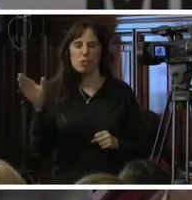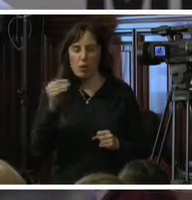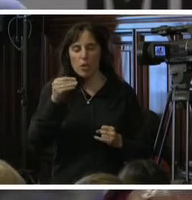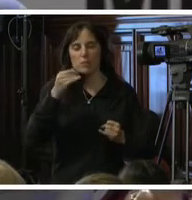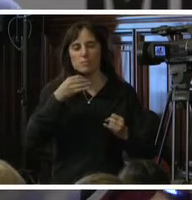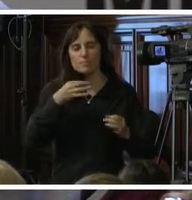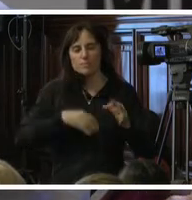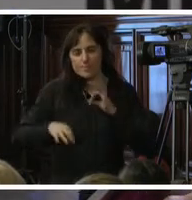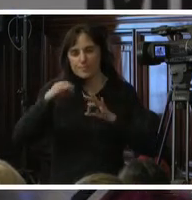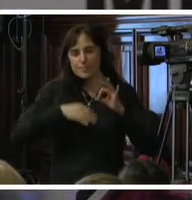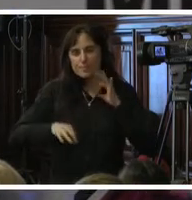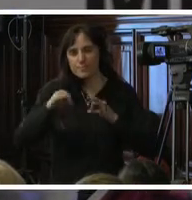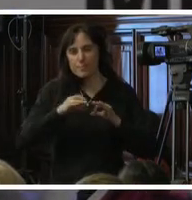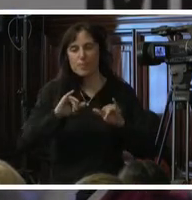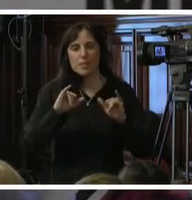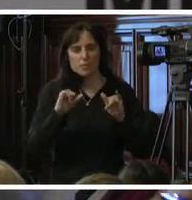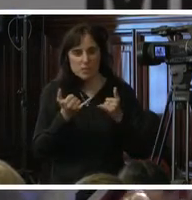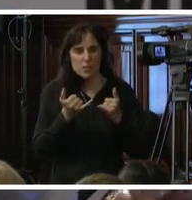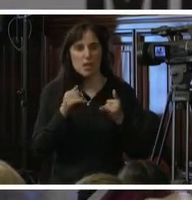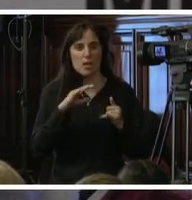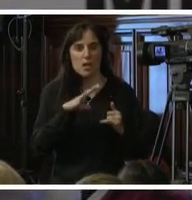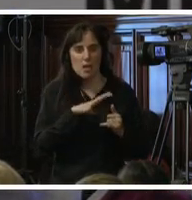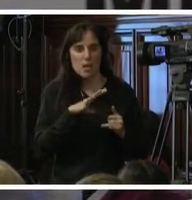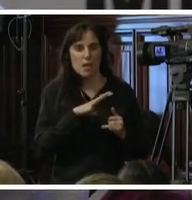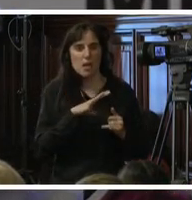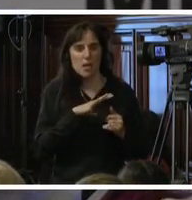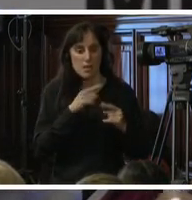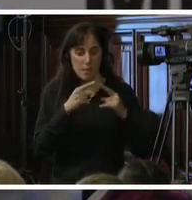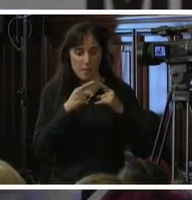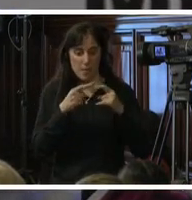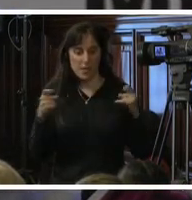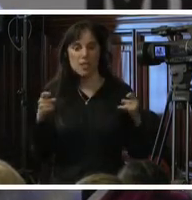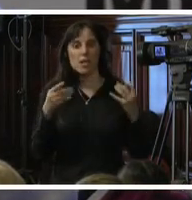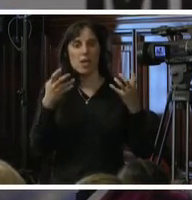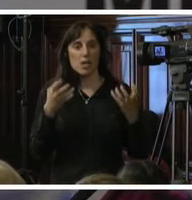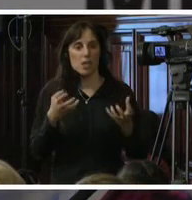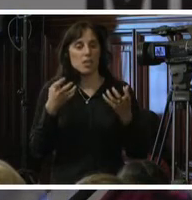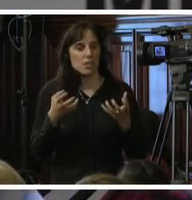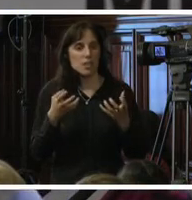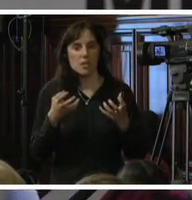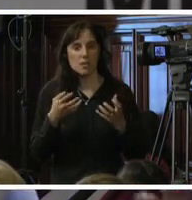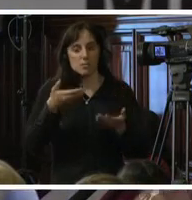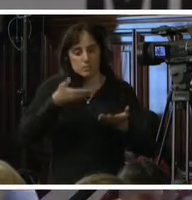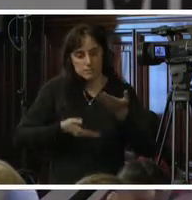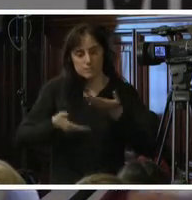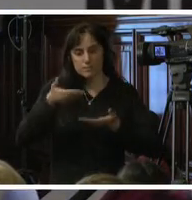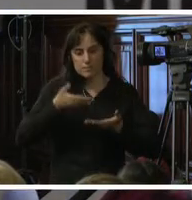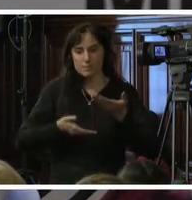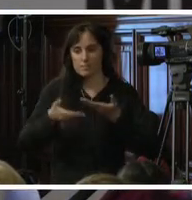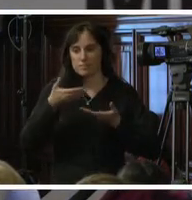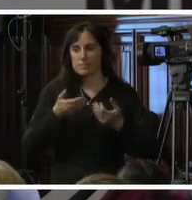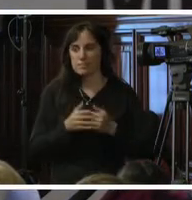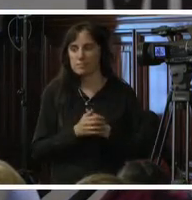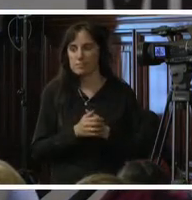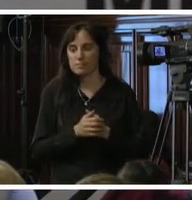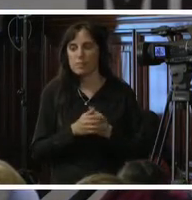en las que incide esta materia, queremos tener colaboración para que nuestros resultados sean